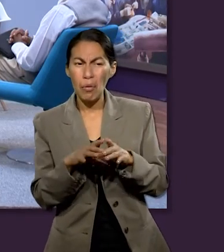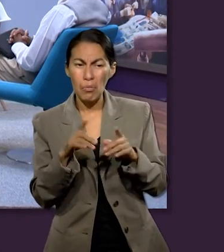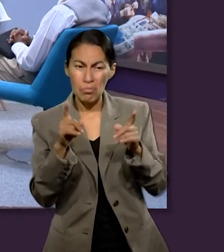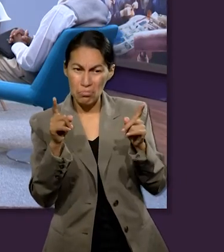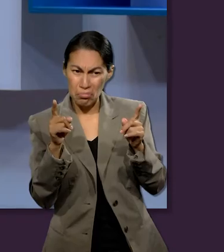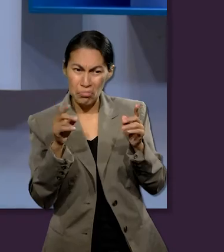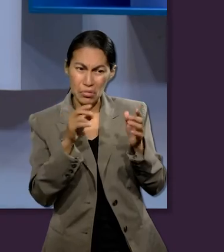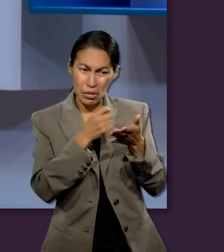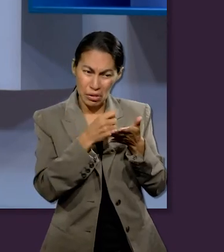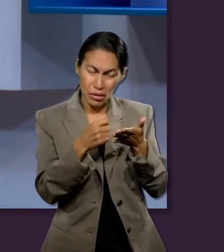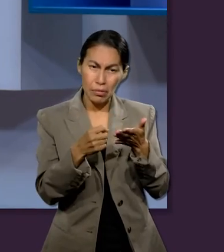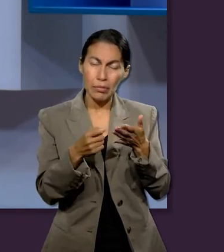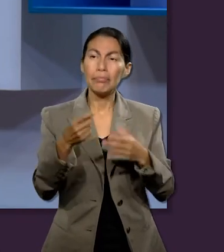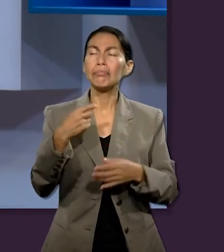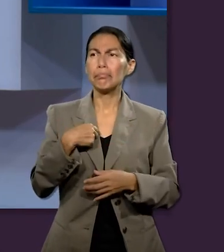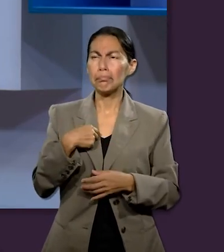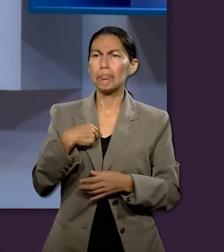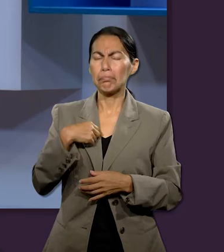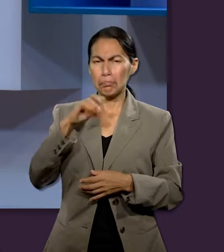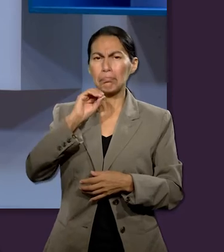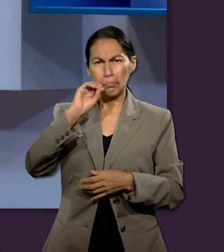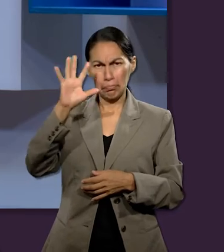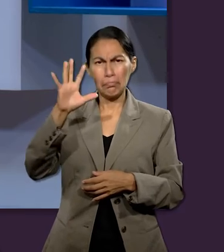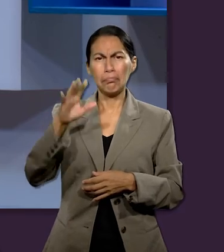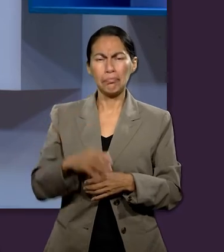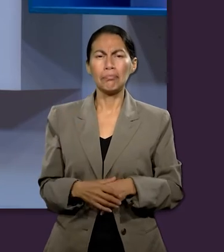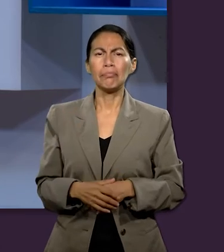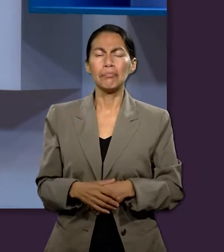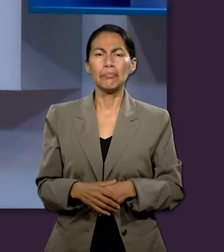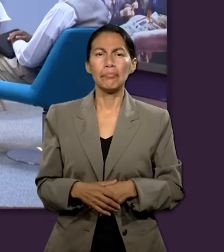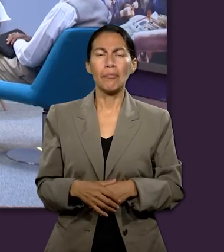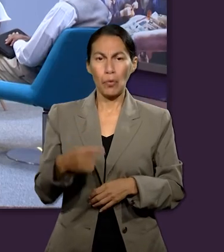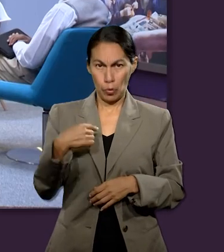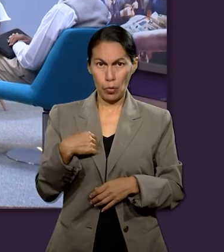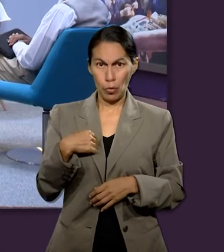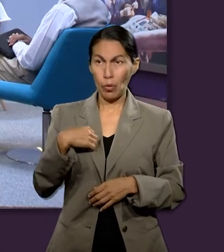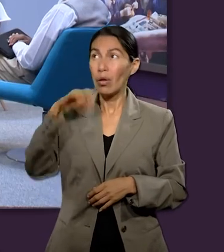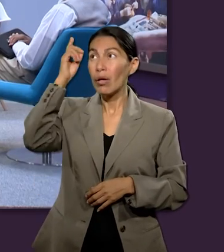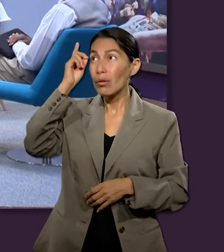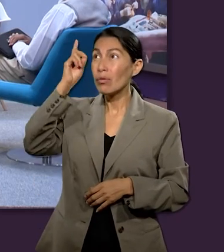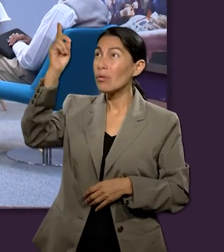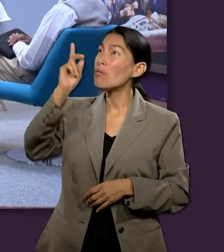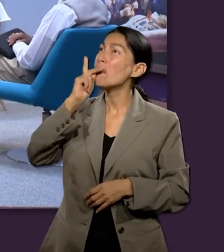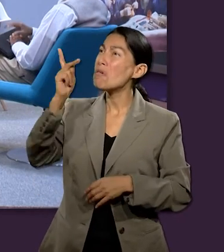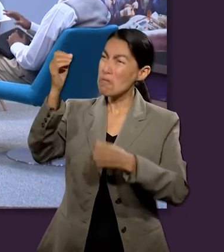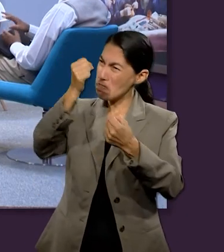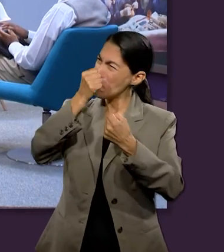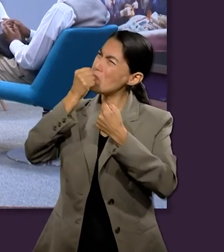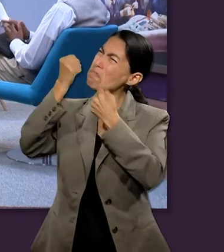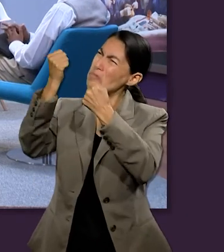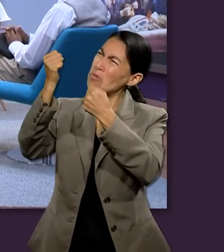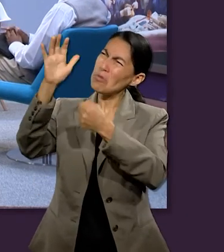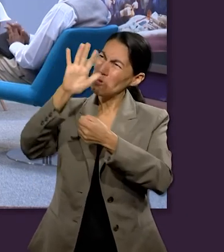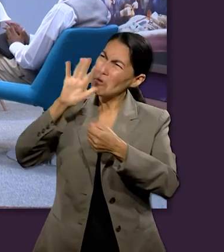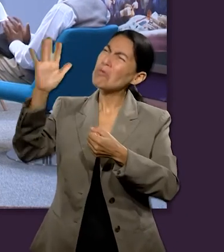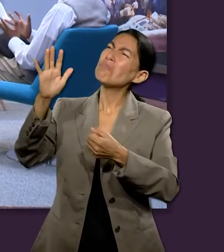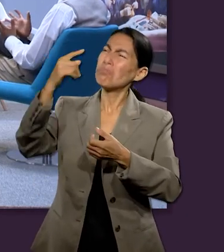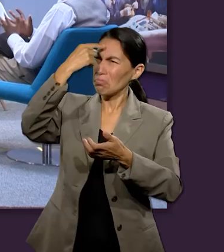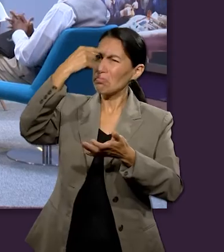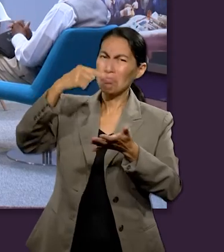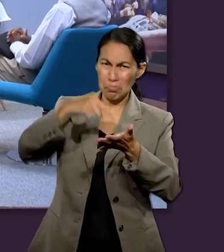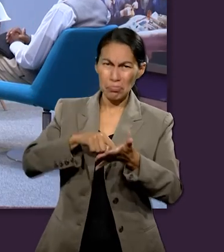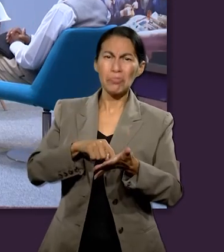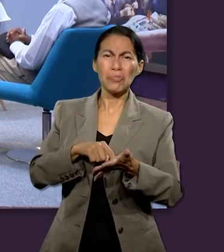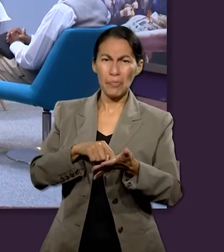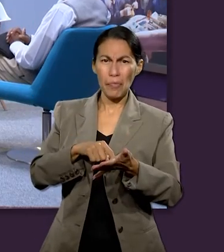párrafo o los conceptos creo que yo lo tengo bastante claro profe creo en Dios padre